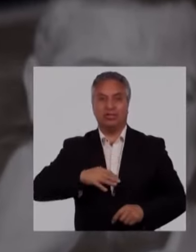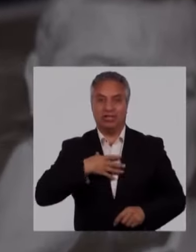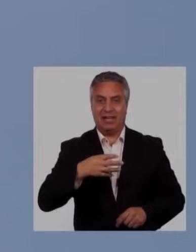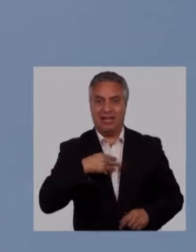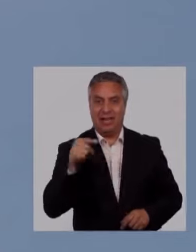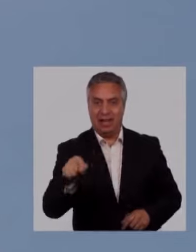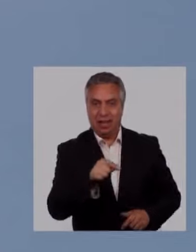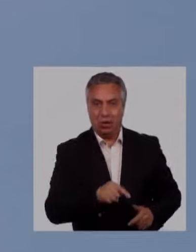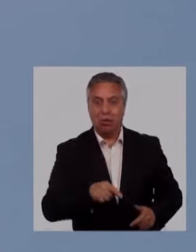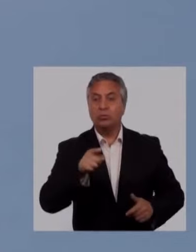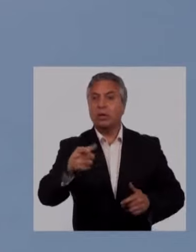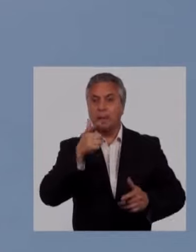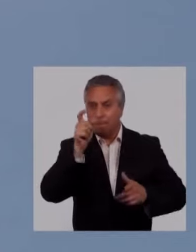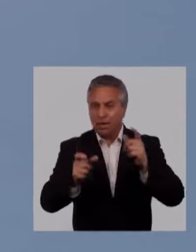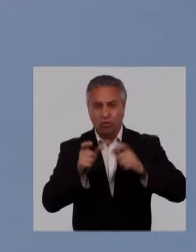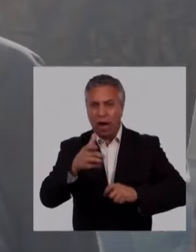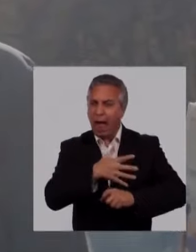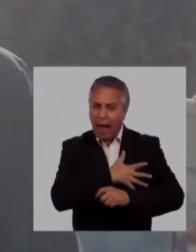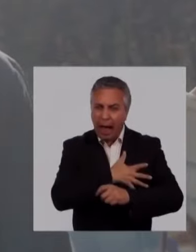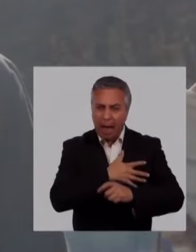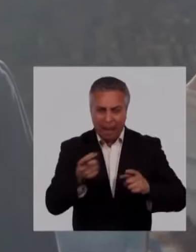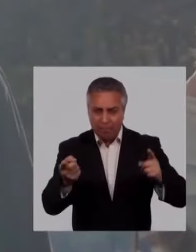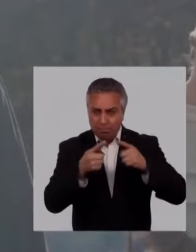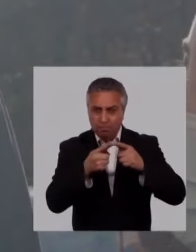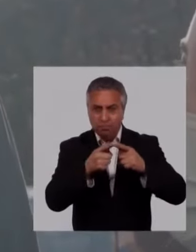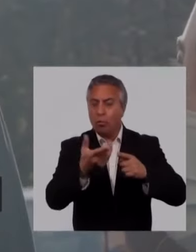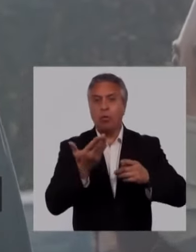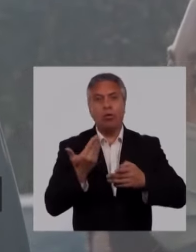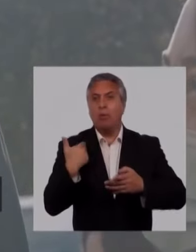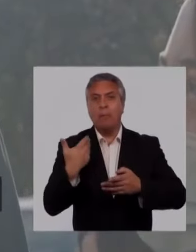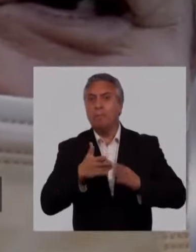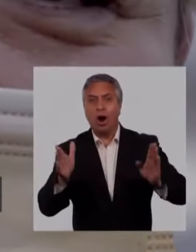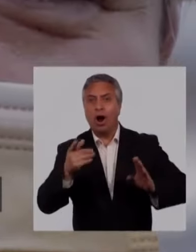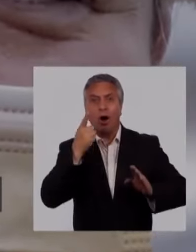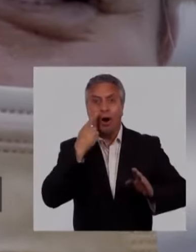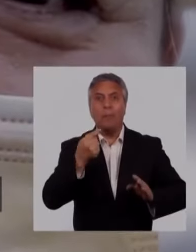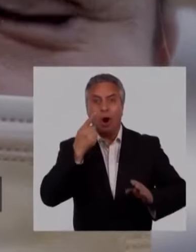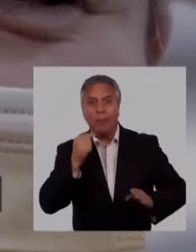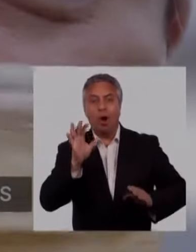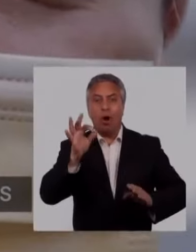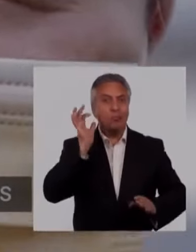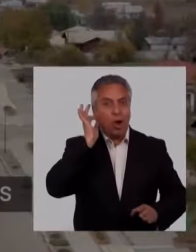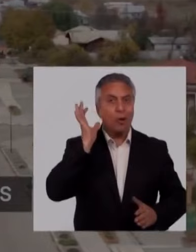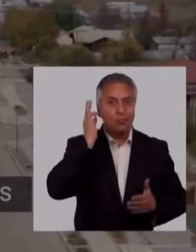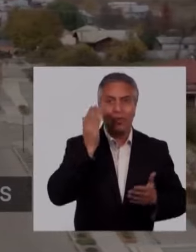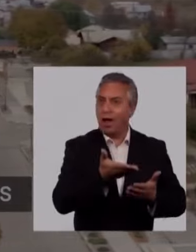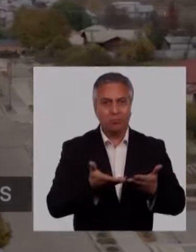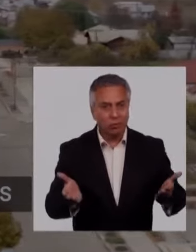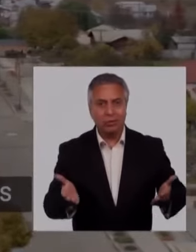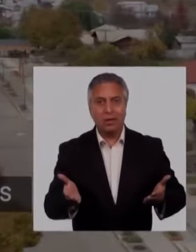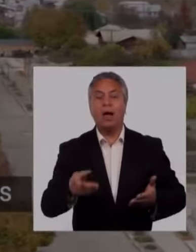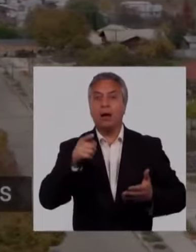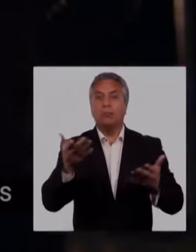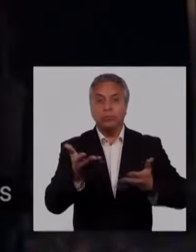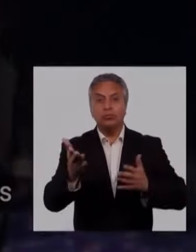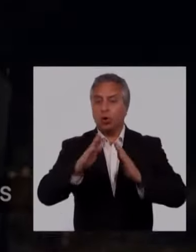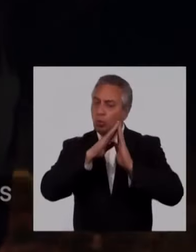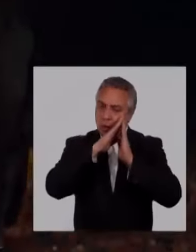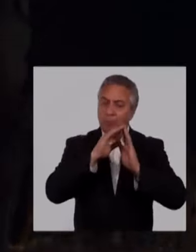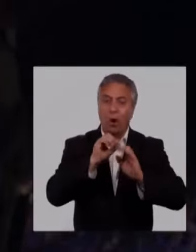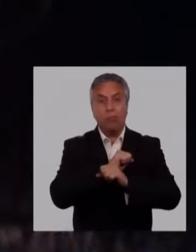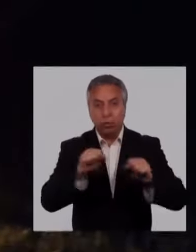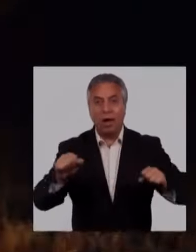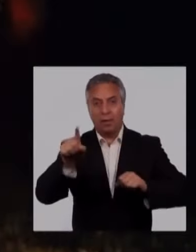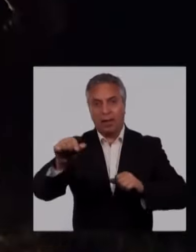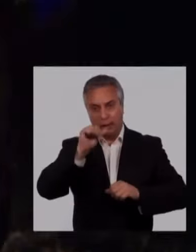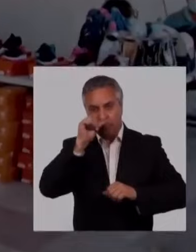profundamente y se quieren casar. Y que no nos importe su sexo. Se trata de aquellos que no duermen. Porque su barrio está tomado por los narcos y